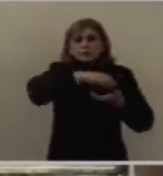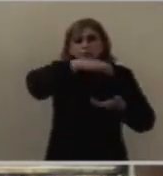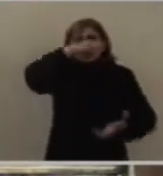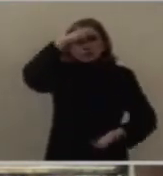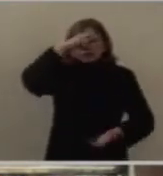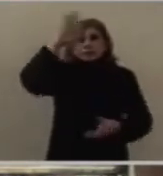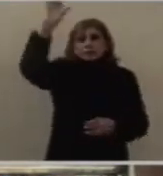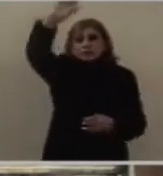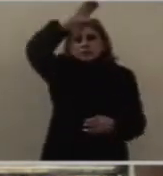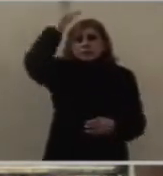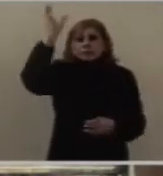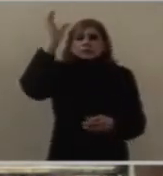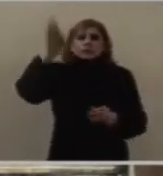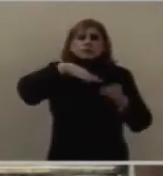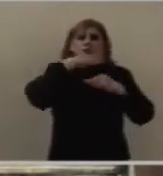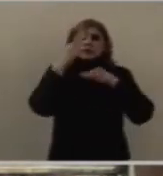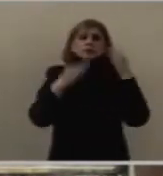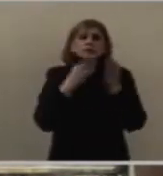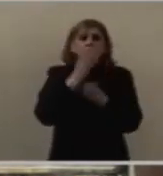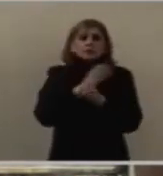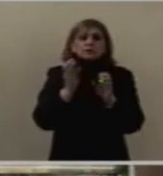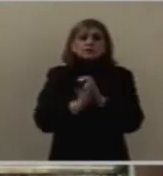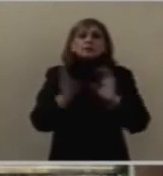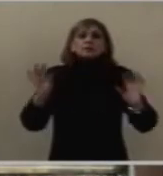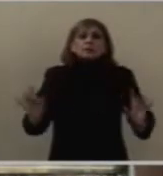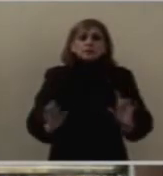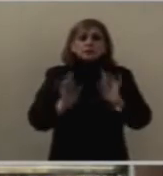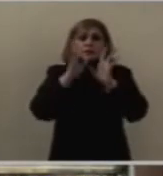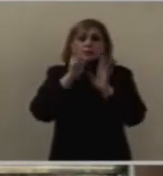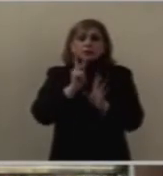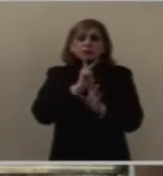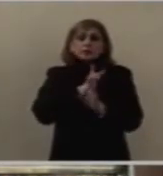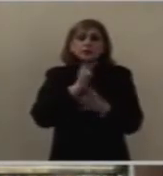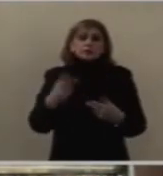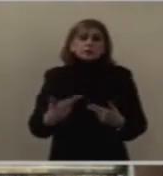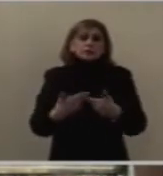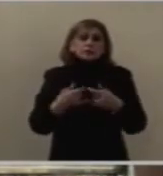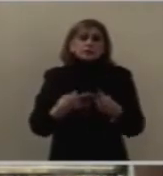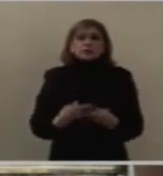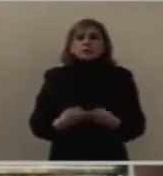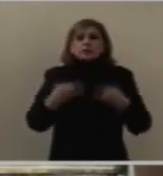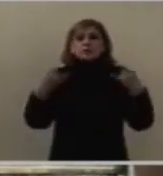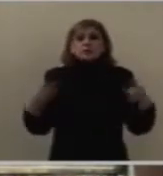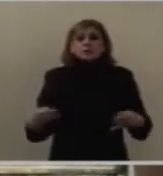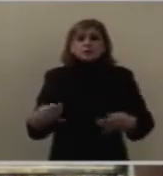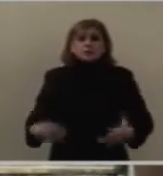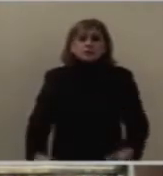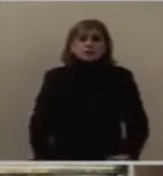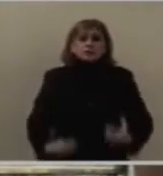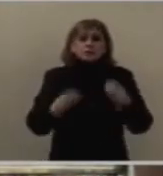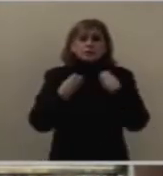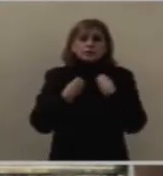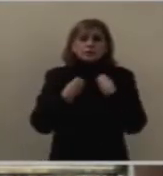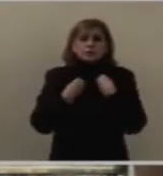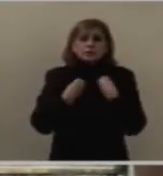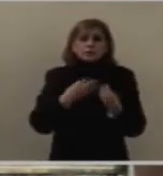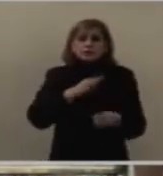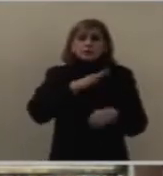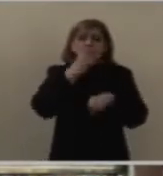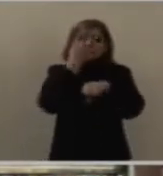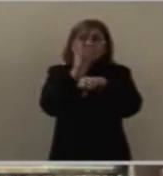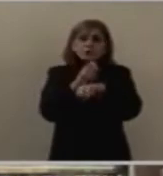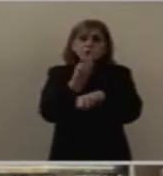todas las cosas que ocurren en nuestra historia puedan ser resueltas